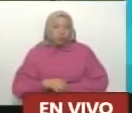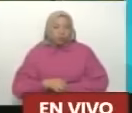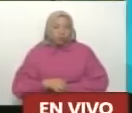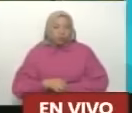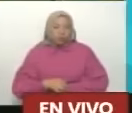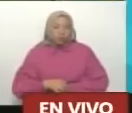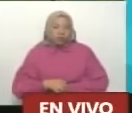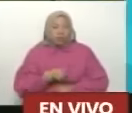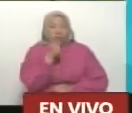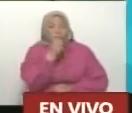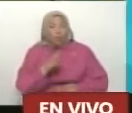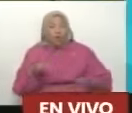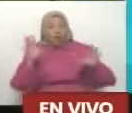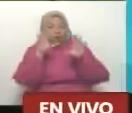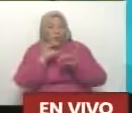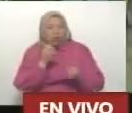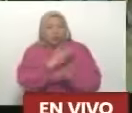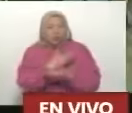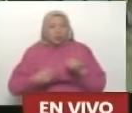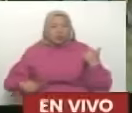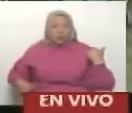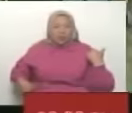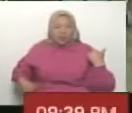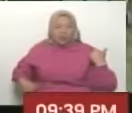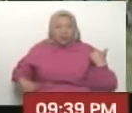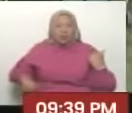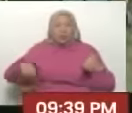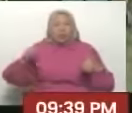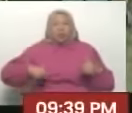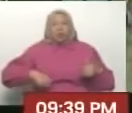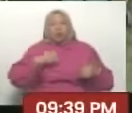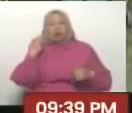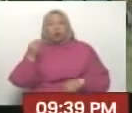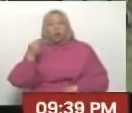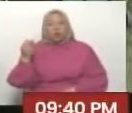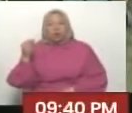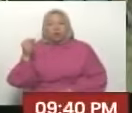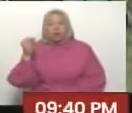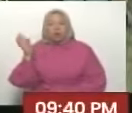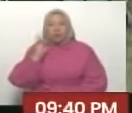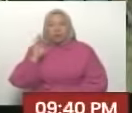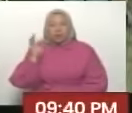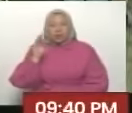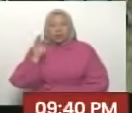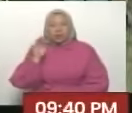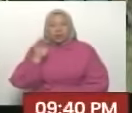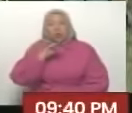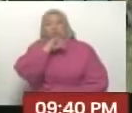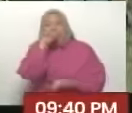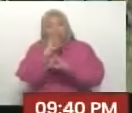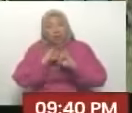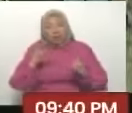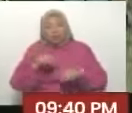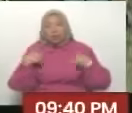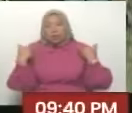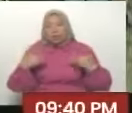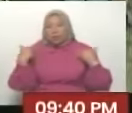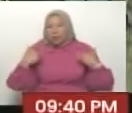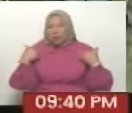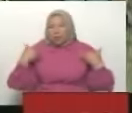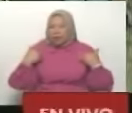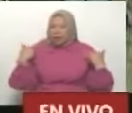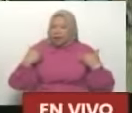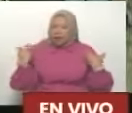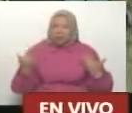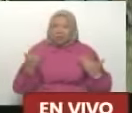Muy buenas noches, presidente. Hoy los jóvenes de Caracas acudimos a esta inauguración. Felices, contentos y muy emotivos luego